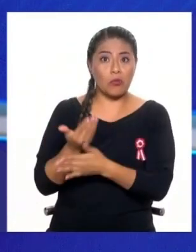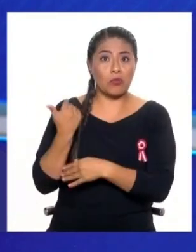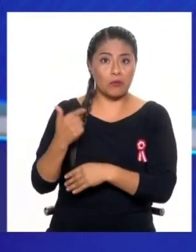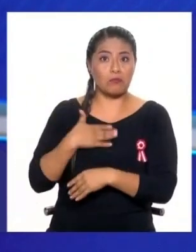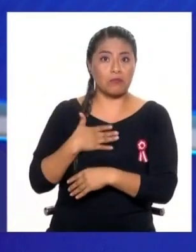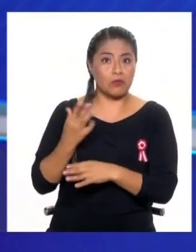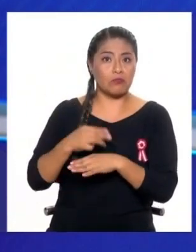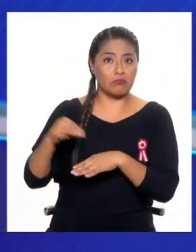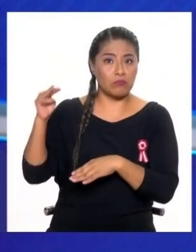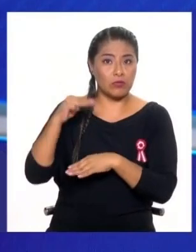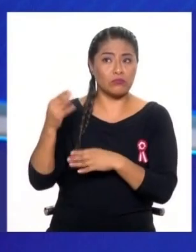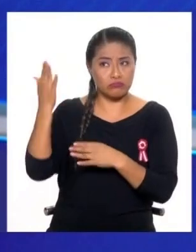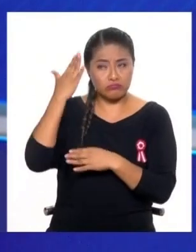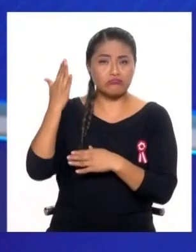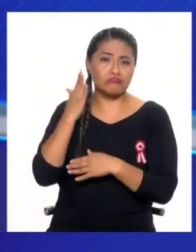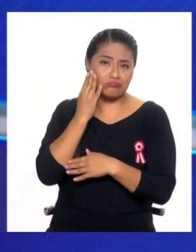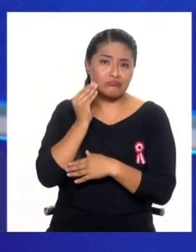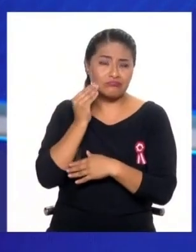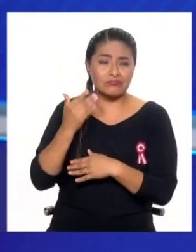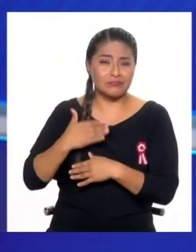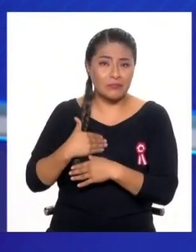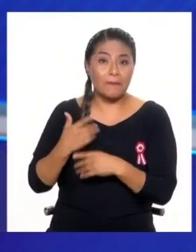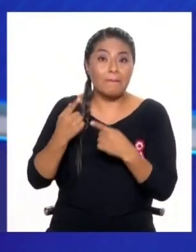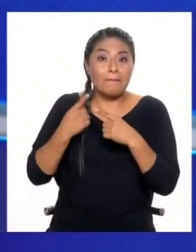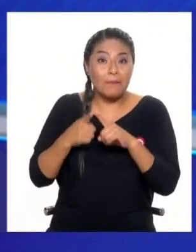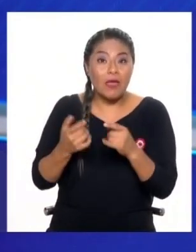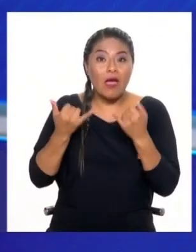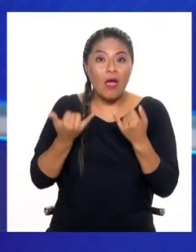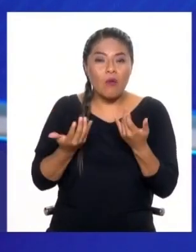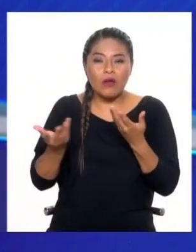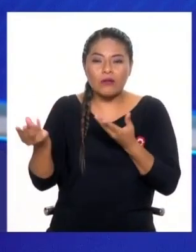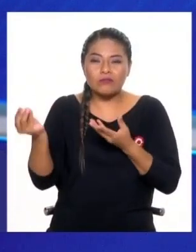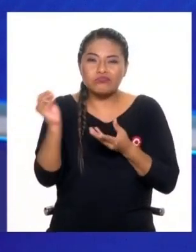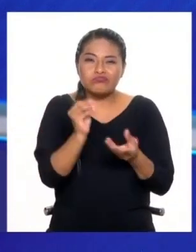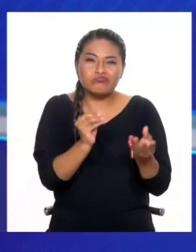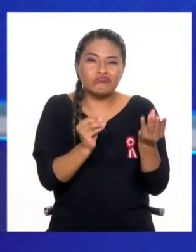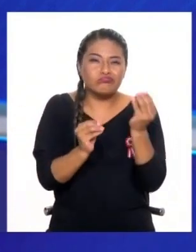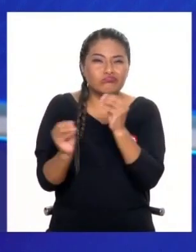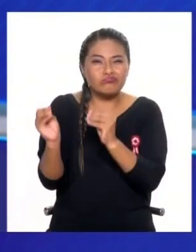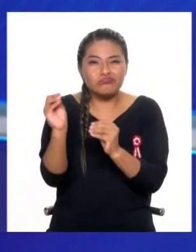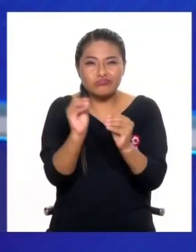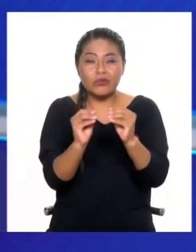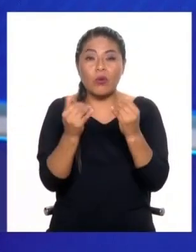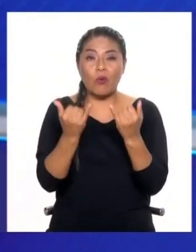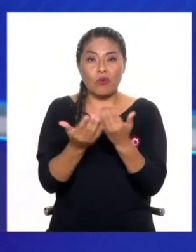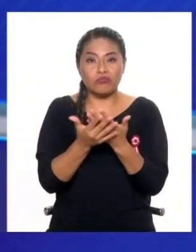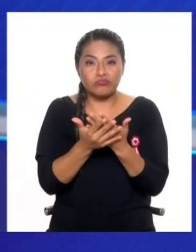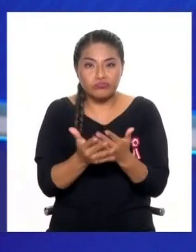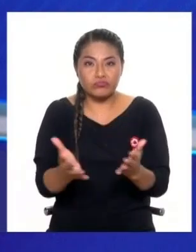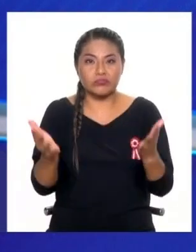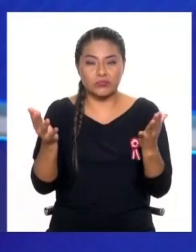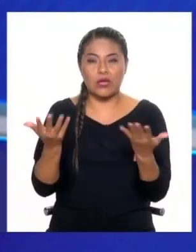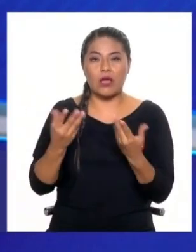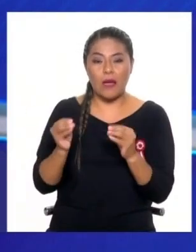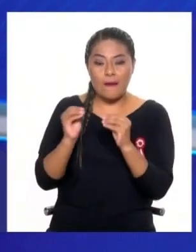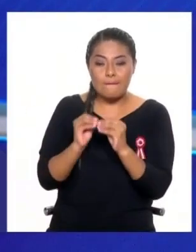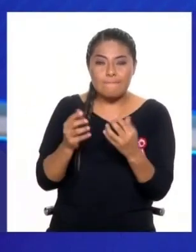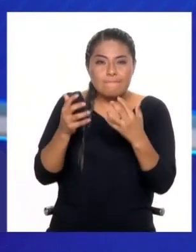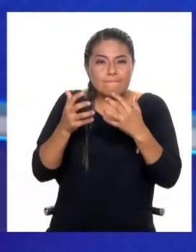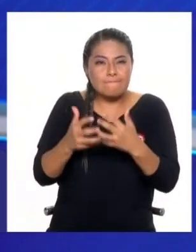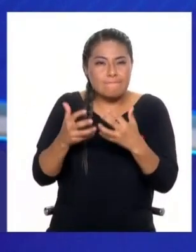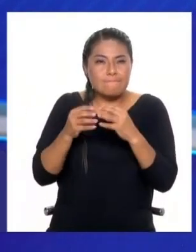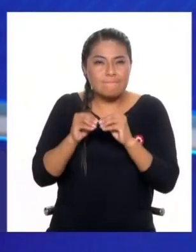digamos. Lo que sí está sucediendo es que se están combinando una serie de factores hoy en día que están produciendo